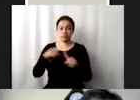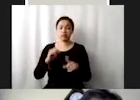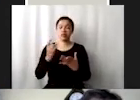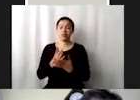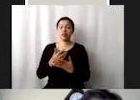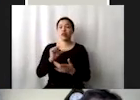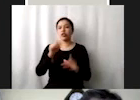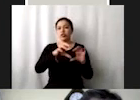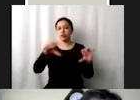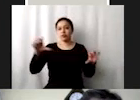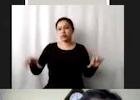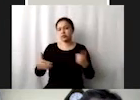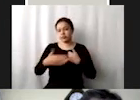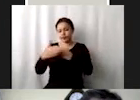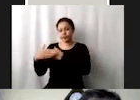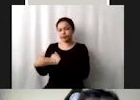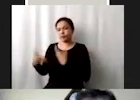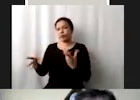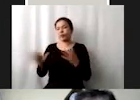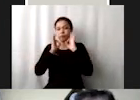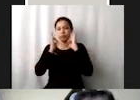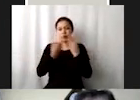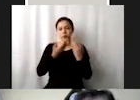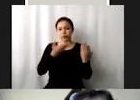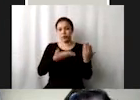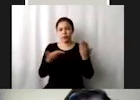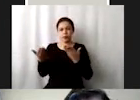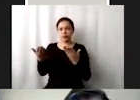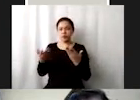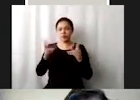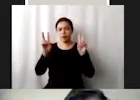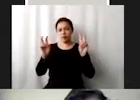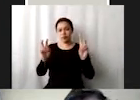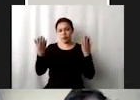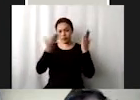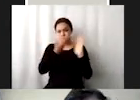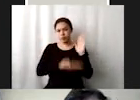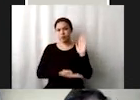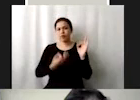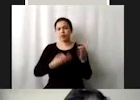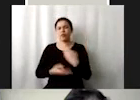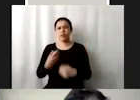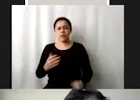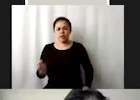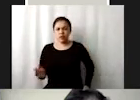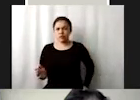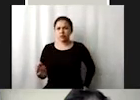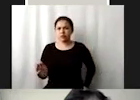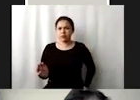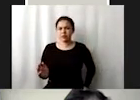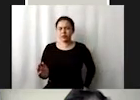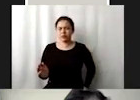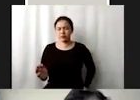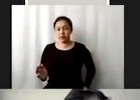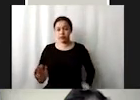sectores pero bueno todos de alguna u otra forma en las temáticas que ahí están estamos involucrados y sobre todo para las